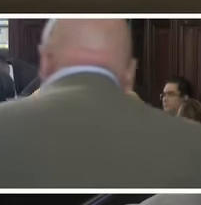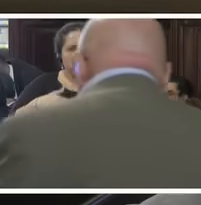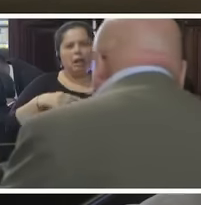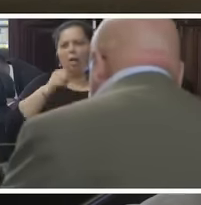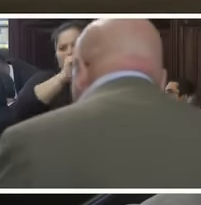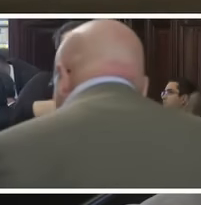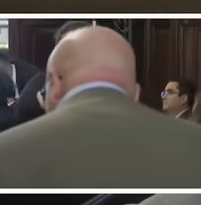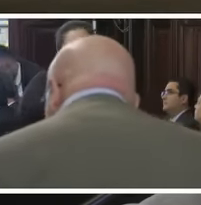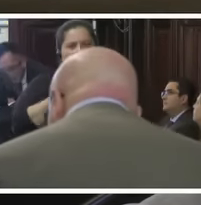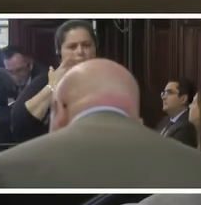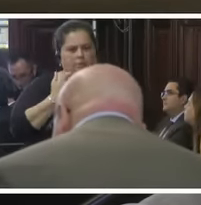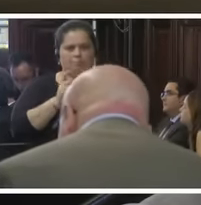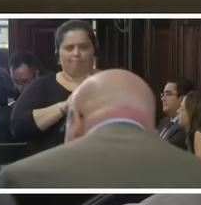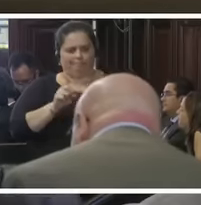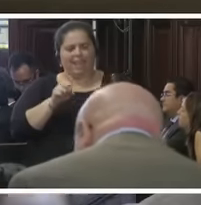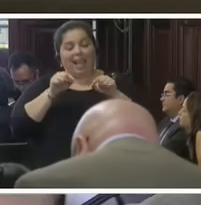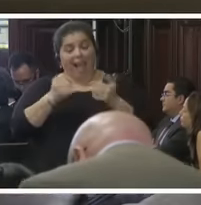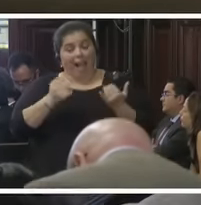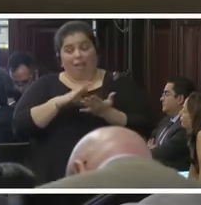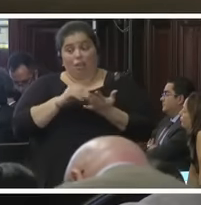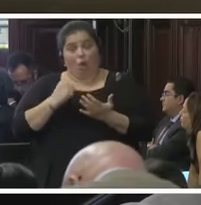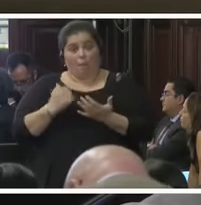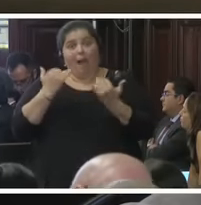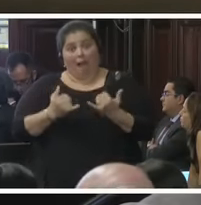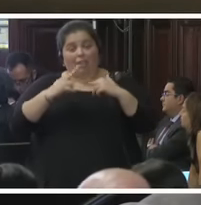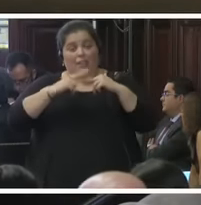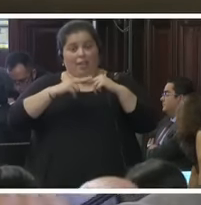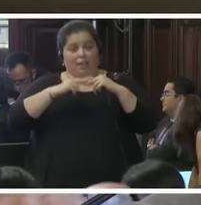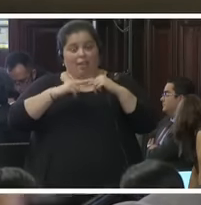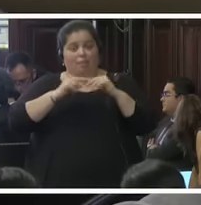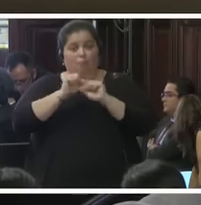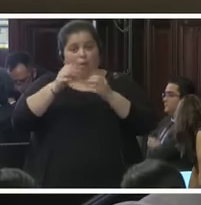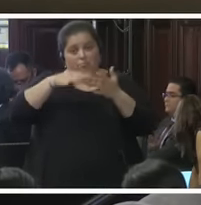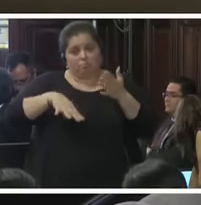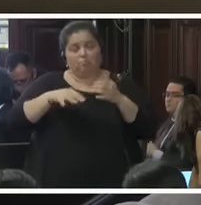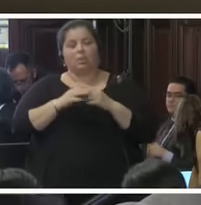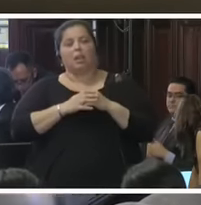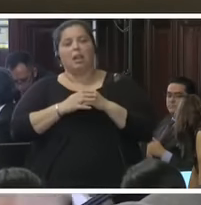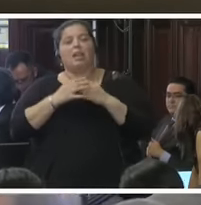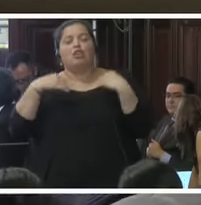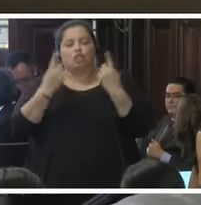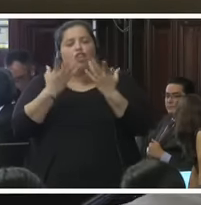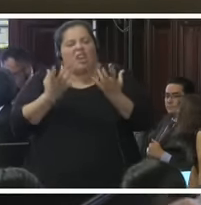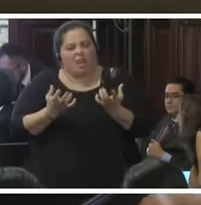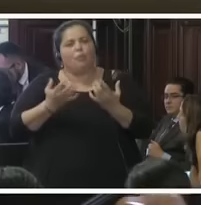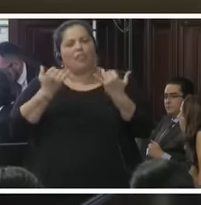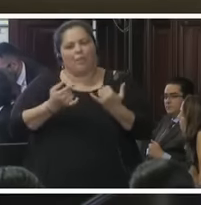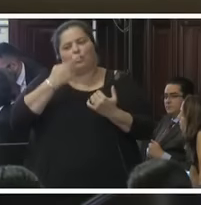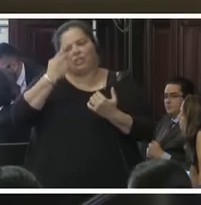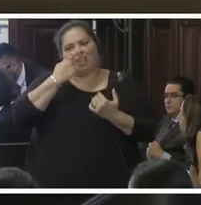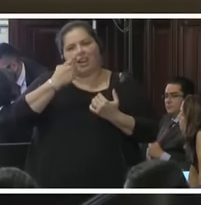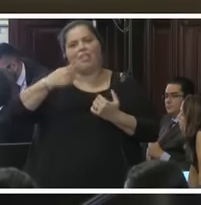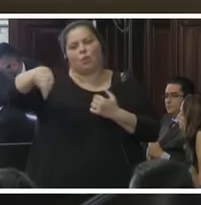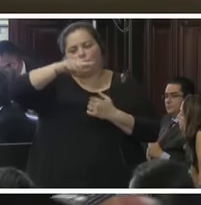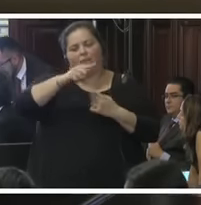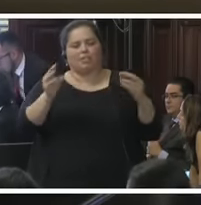tenemos copias que están en el Internet y tenemos el máximo interés y deseo de trabajar junto con las